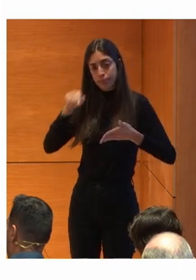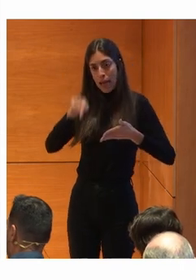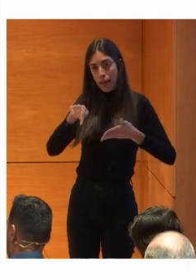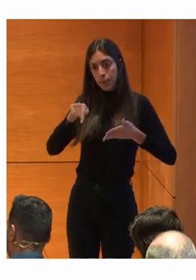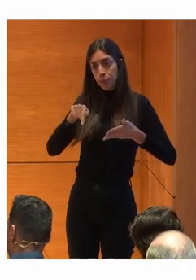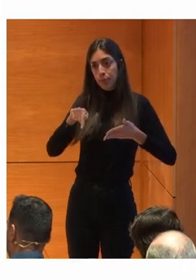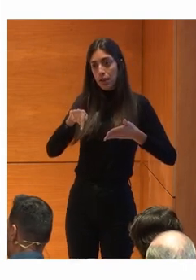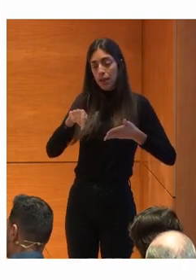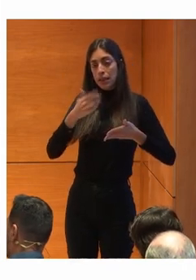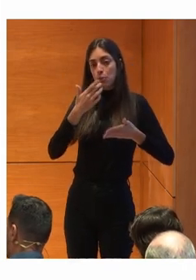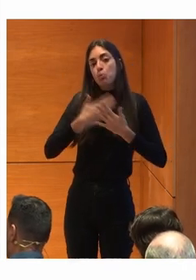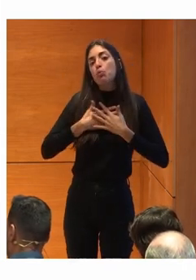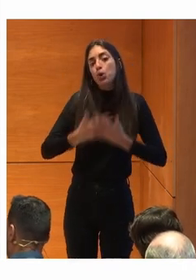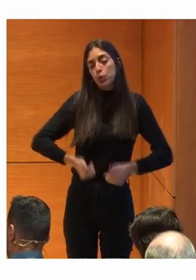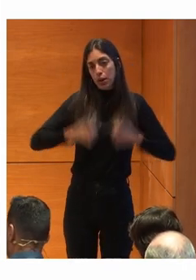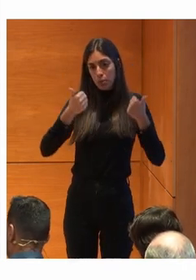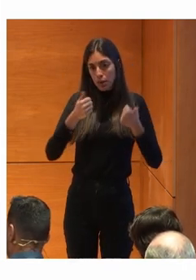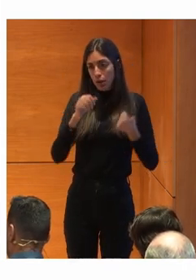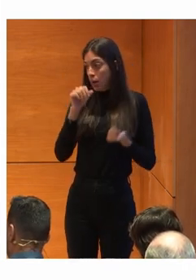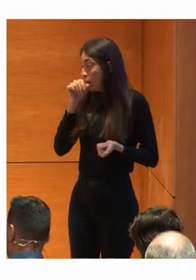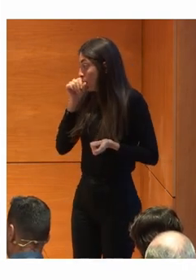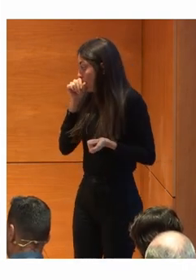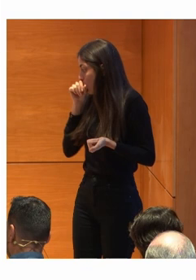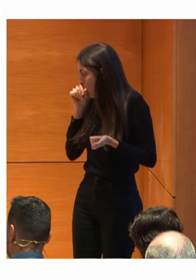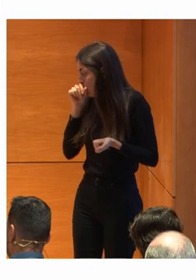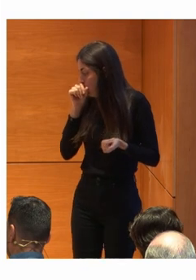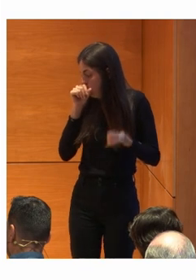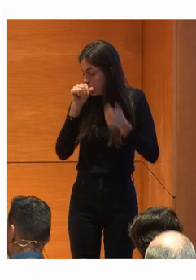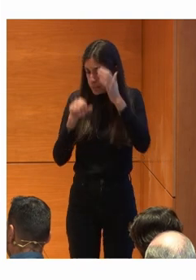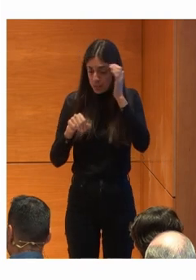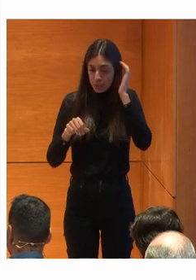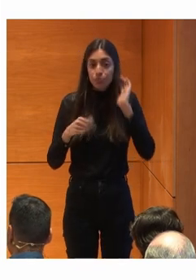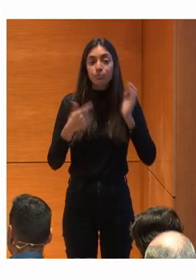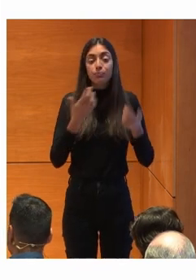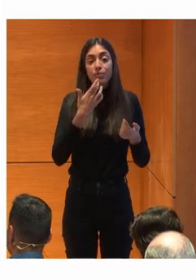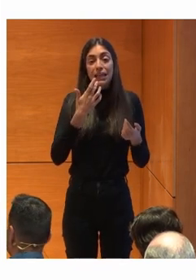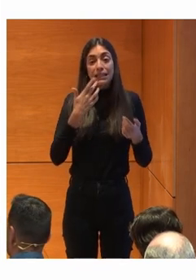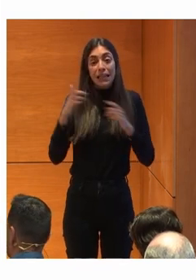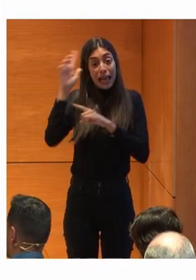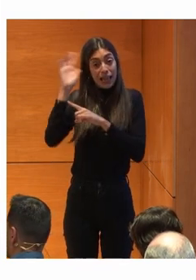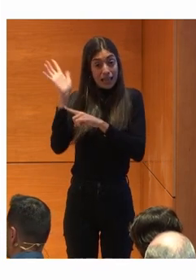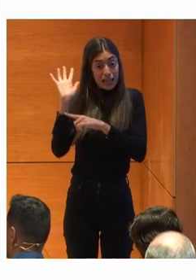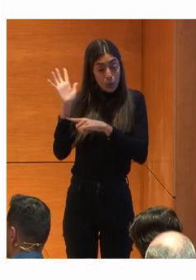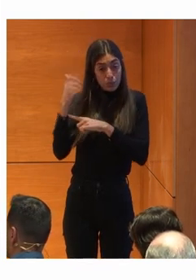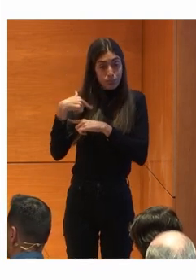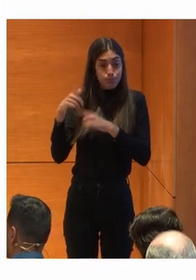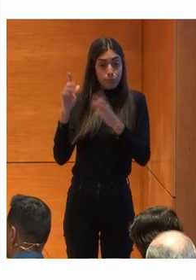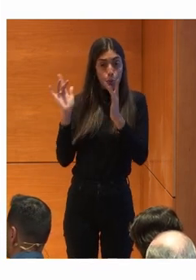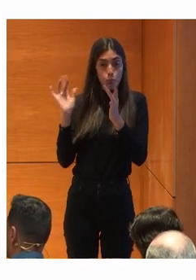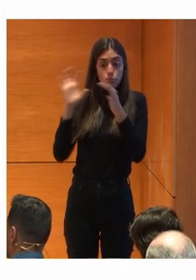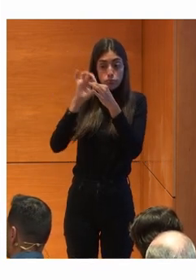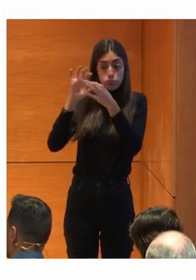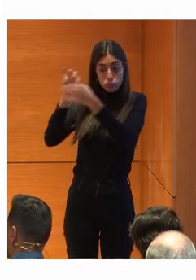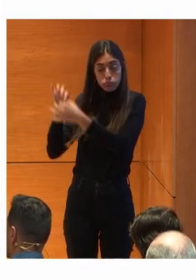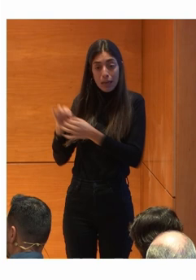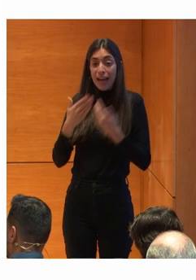Que sea más voluntario ¿Vale? Entonces sí que es cierto Que centrándonos En personas Con lesiones neurológicas Por estudio